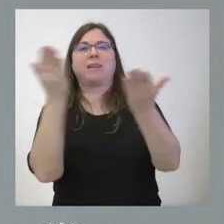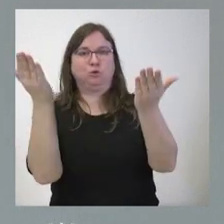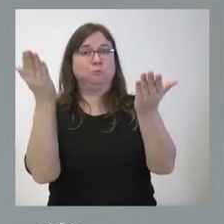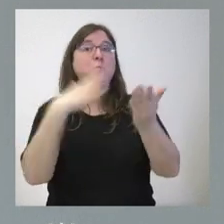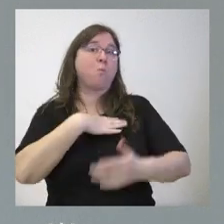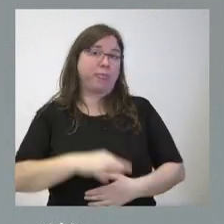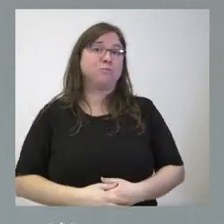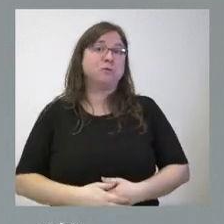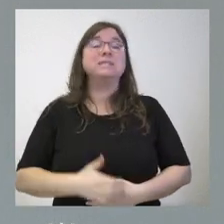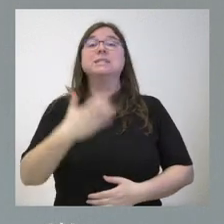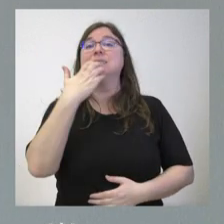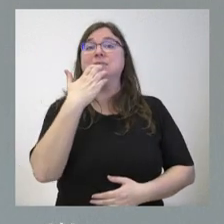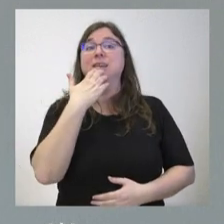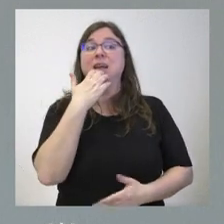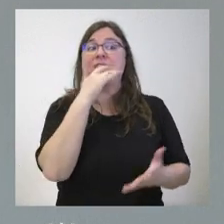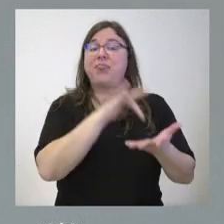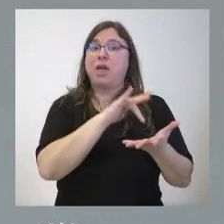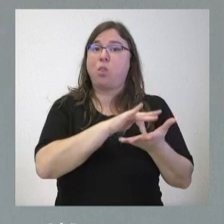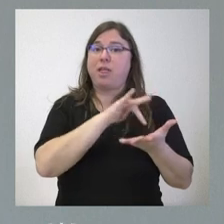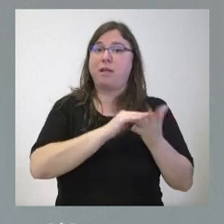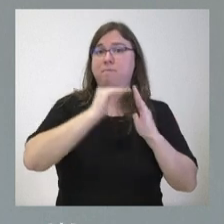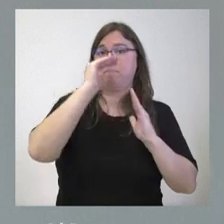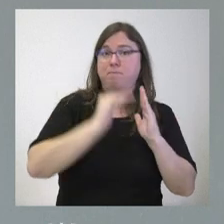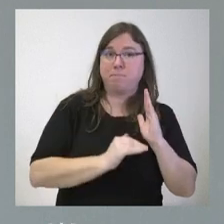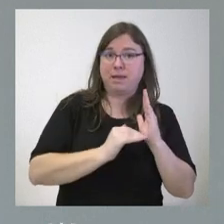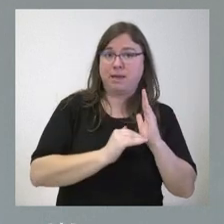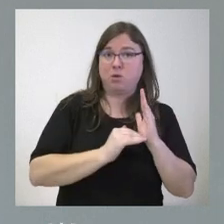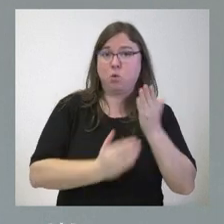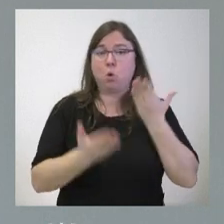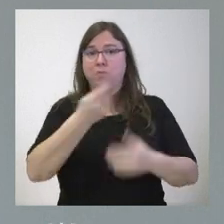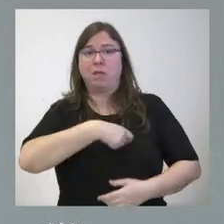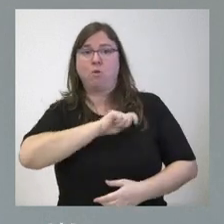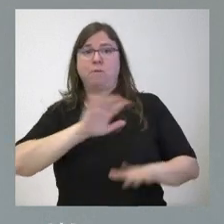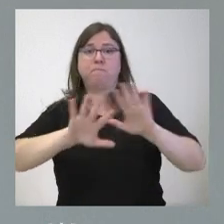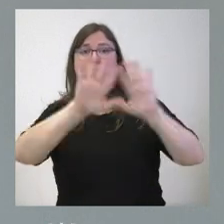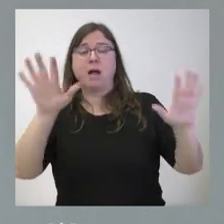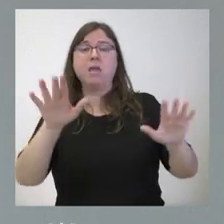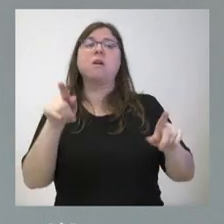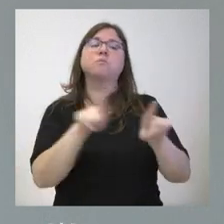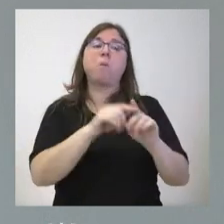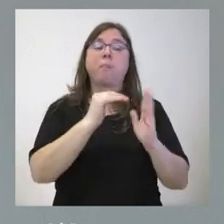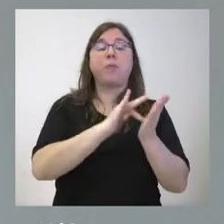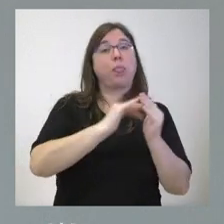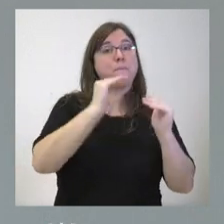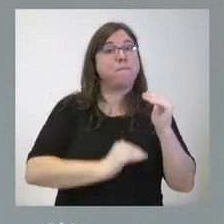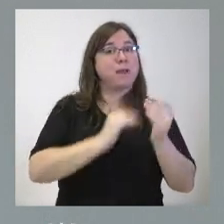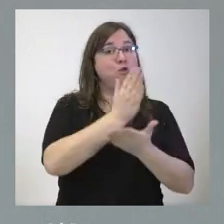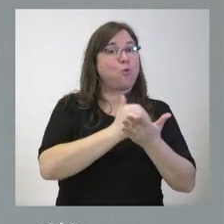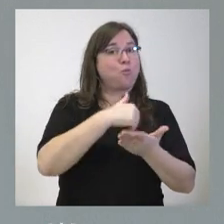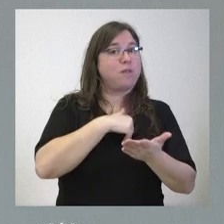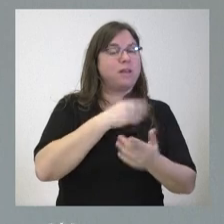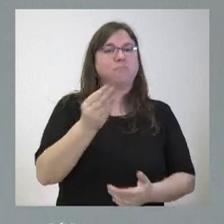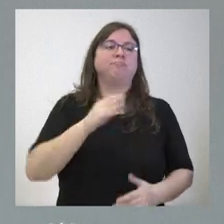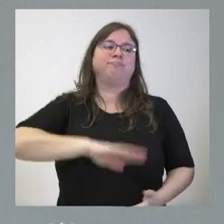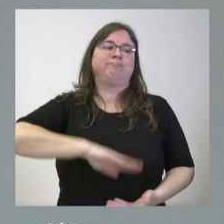si tenemos menos deuda que la media española como comunidad autónoma pues estaremos en mejores